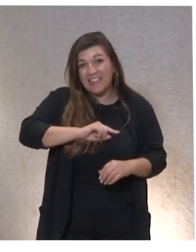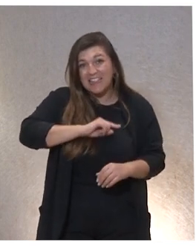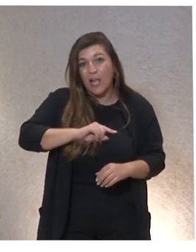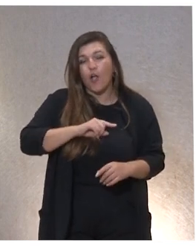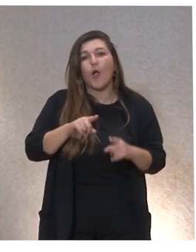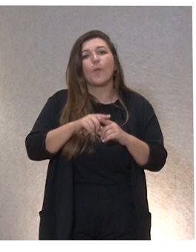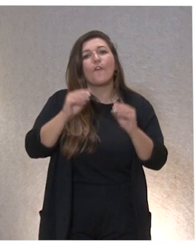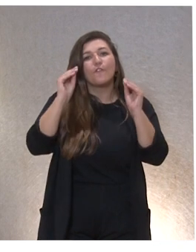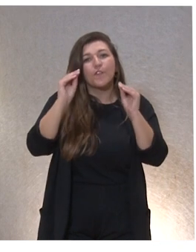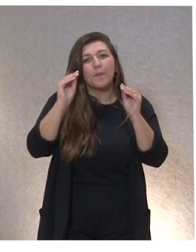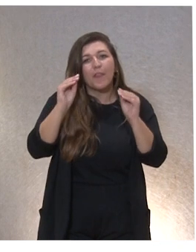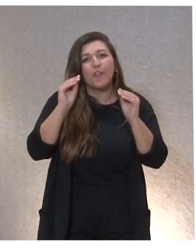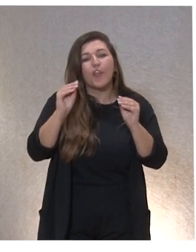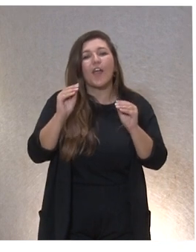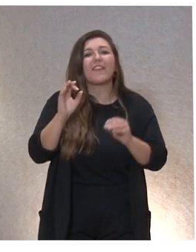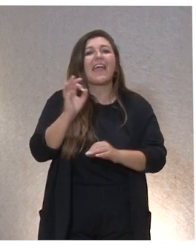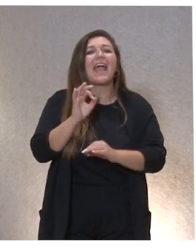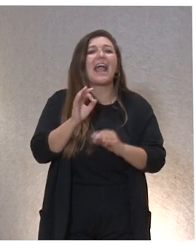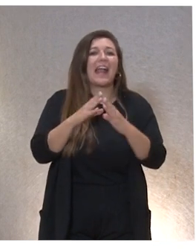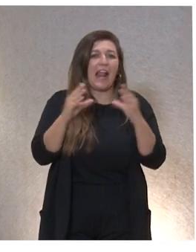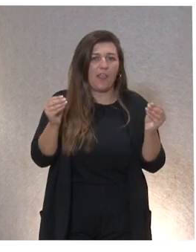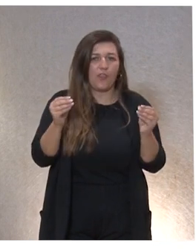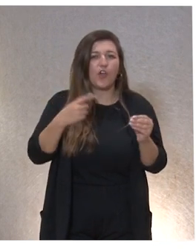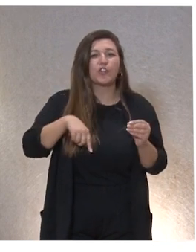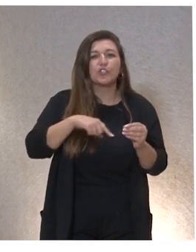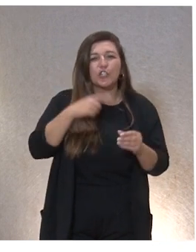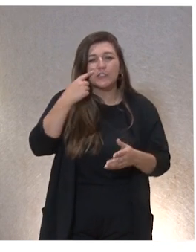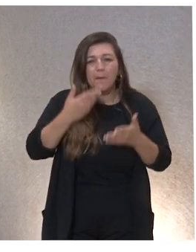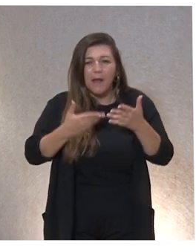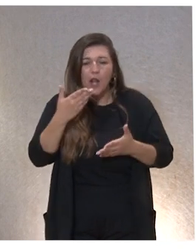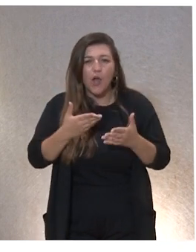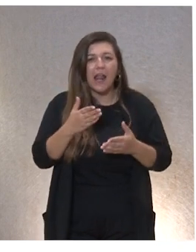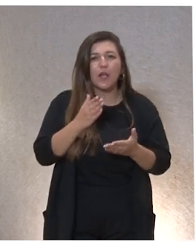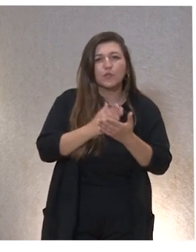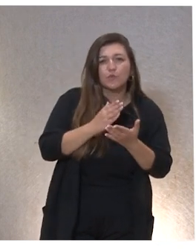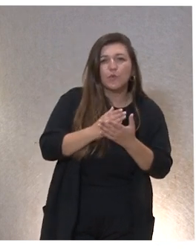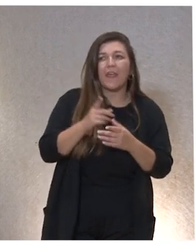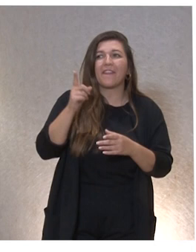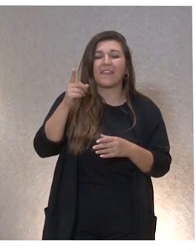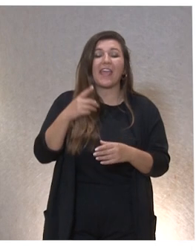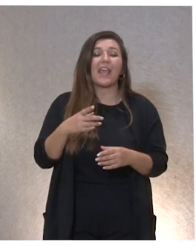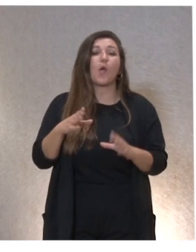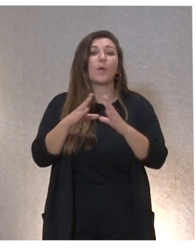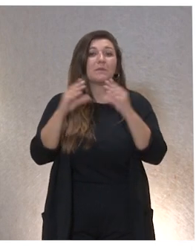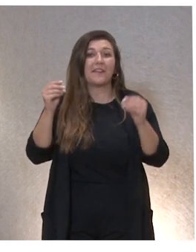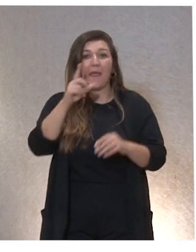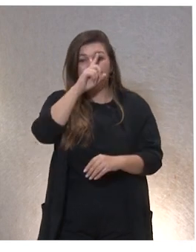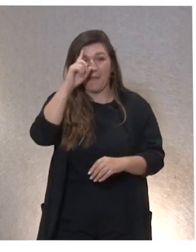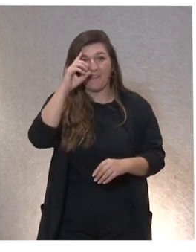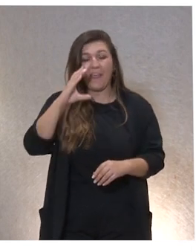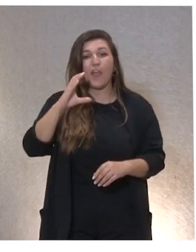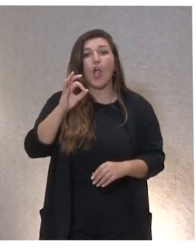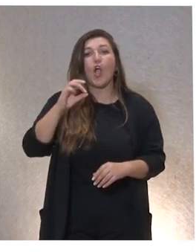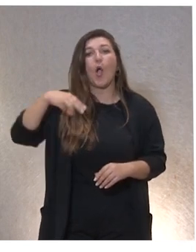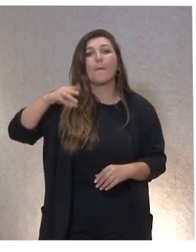posgrado estamos valorando y estamos trabajando con la Universidad de Madrid de comillas para lanzar un